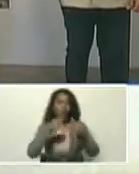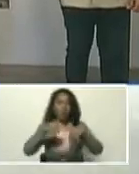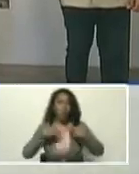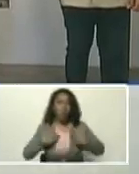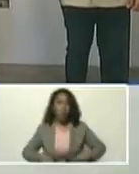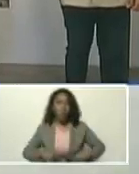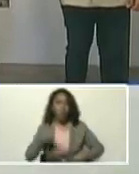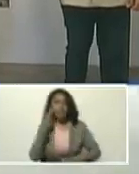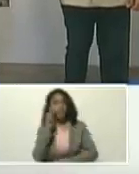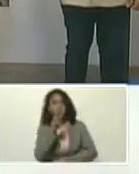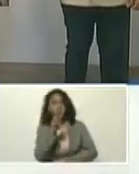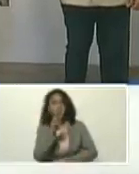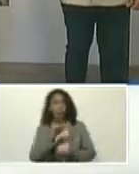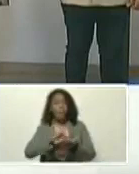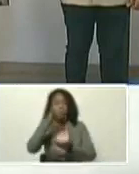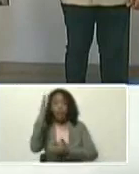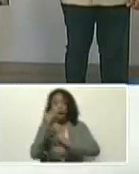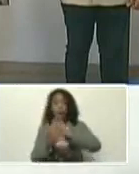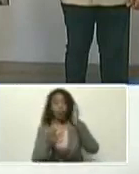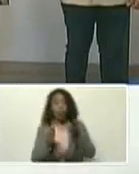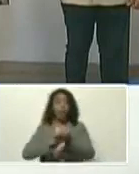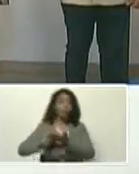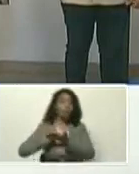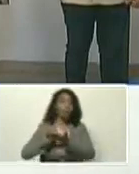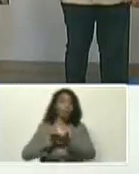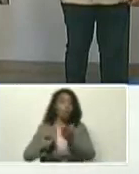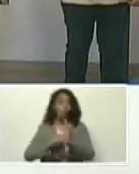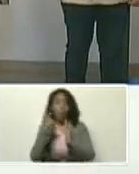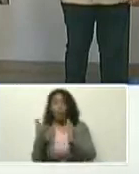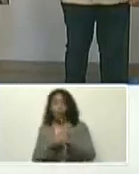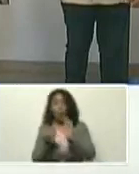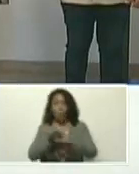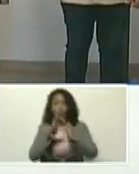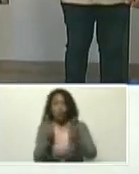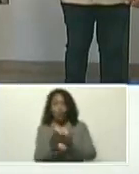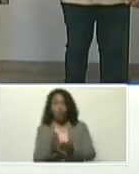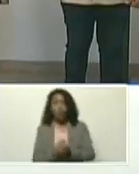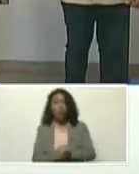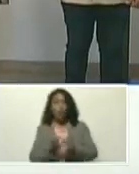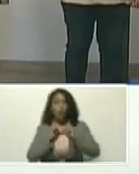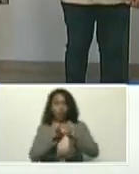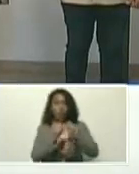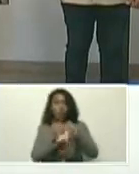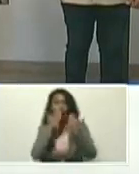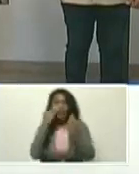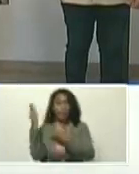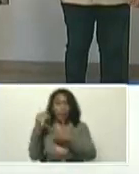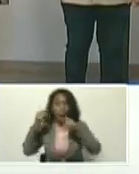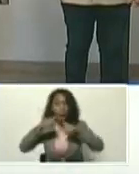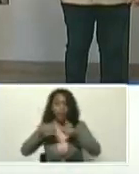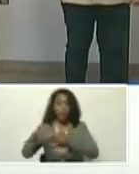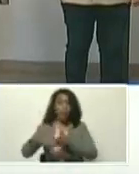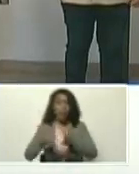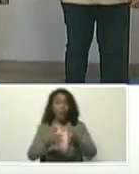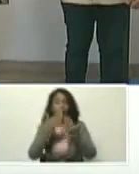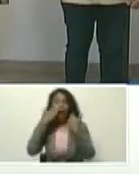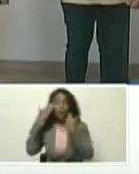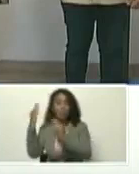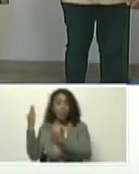veremos el milagro, de la recuperación, del planeta tierra, sigamos, este es el camino correcto,